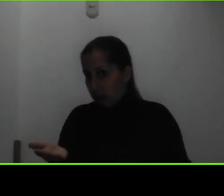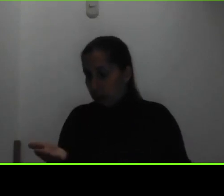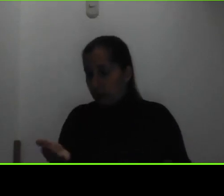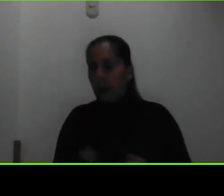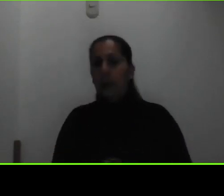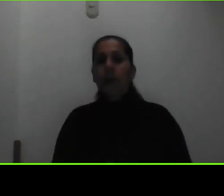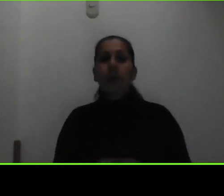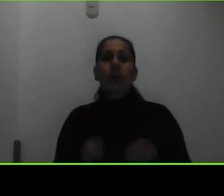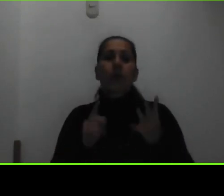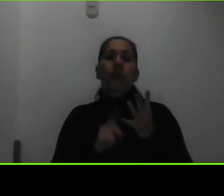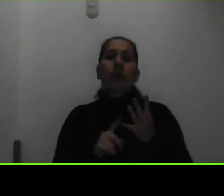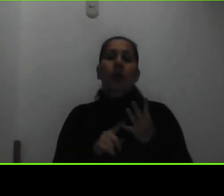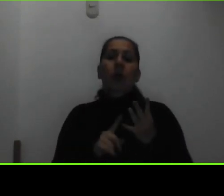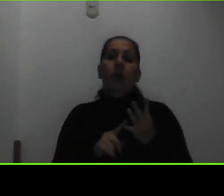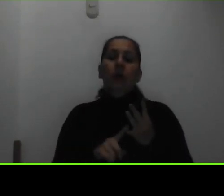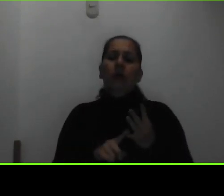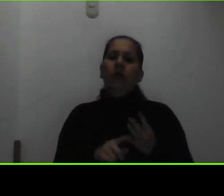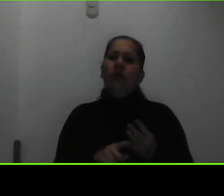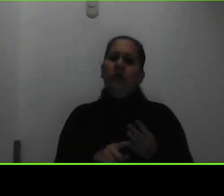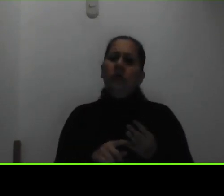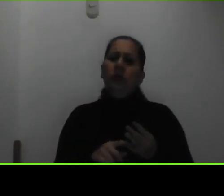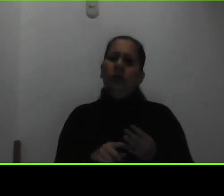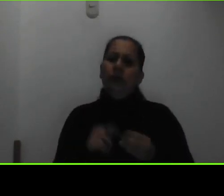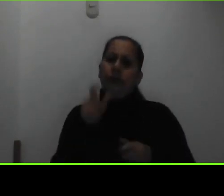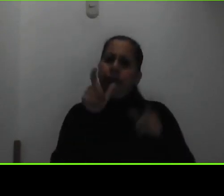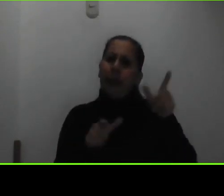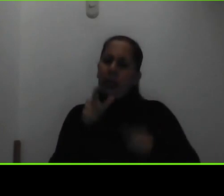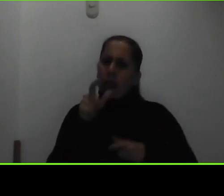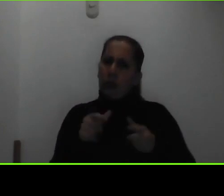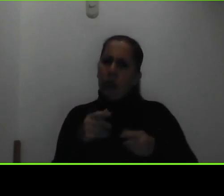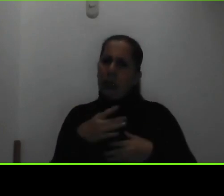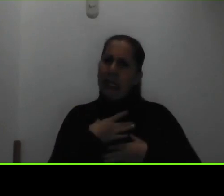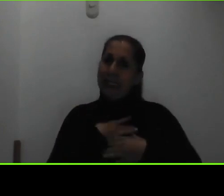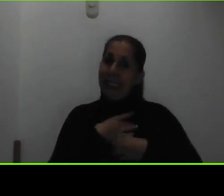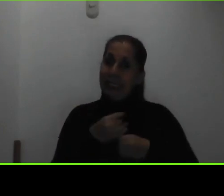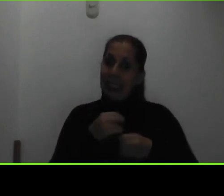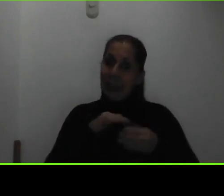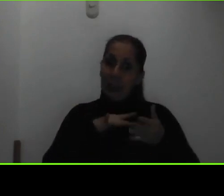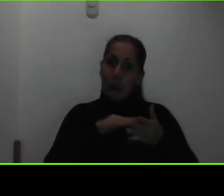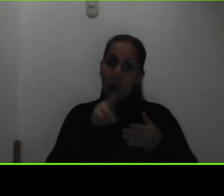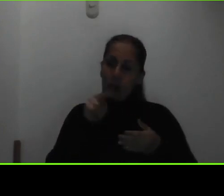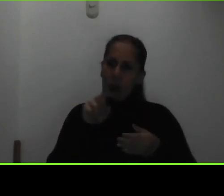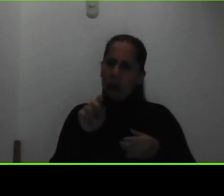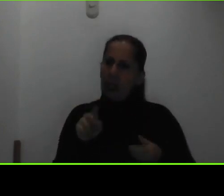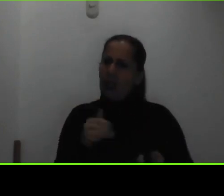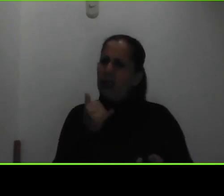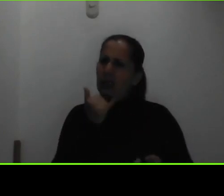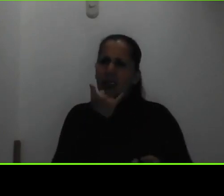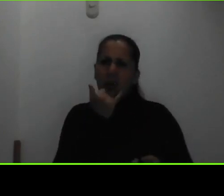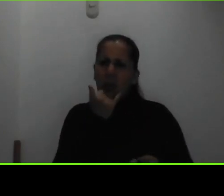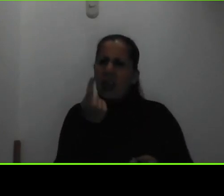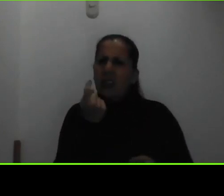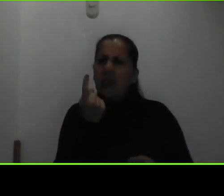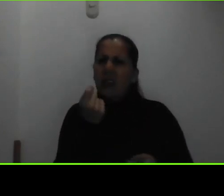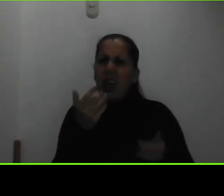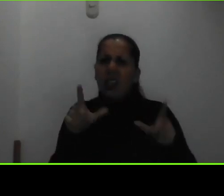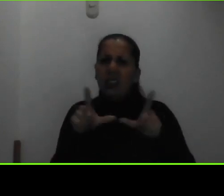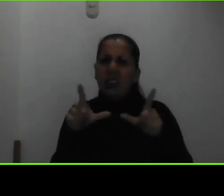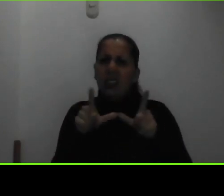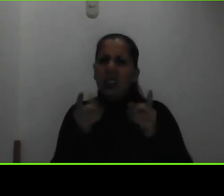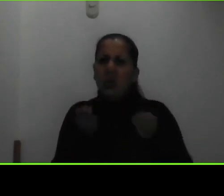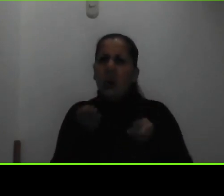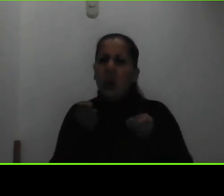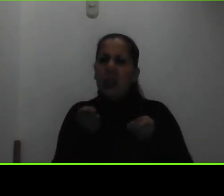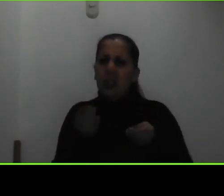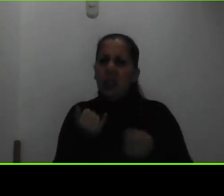preguntan qué sucede si una persona que está interesada en estudiar en la UNED todavía no tiene el título de bachillerato y